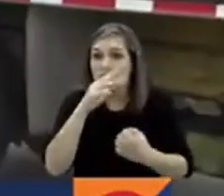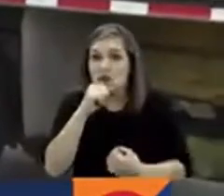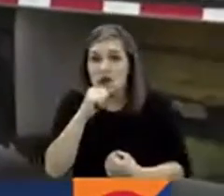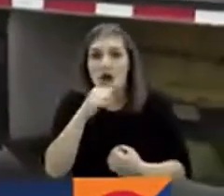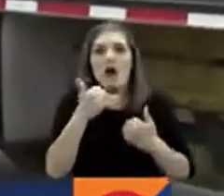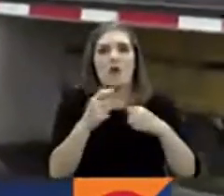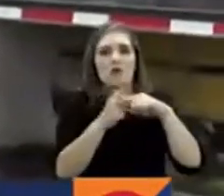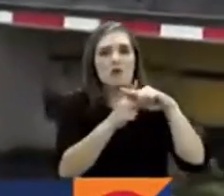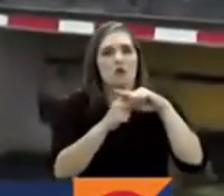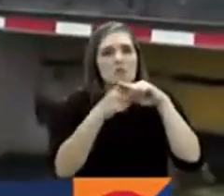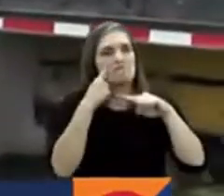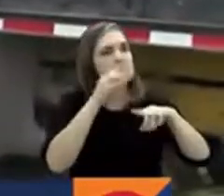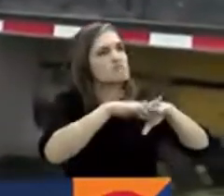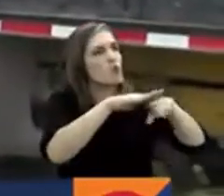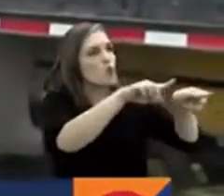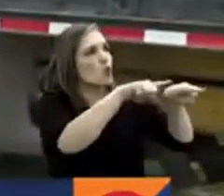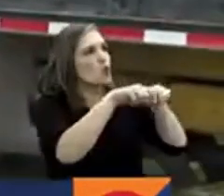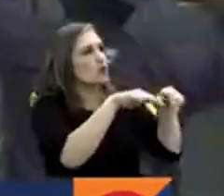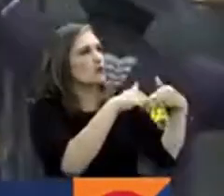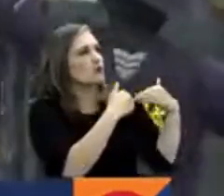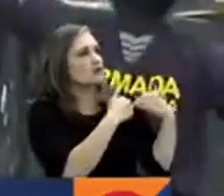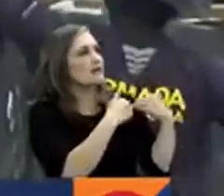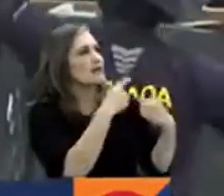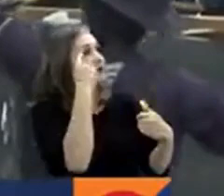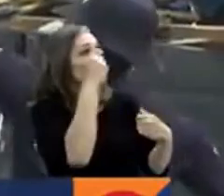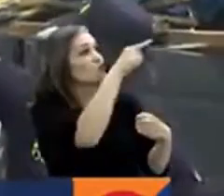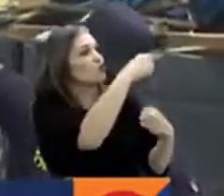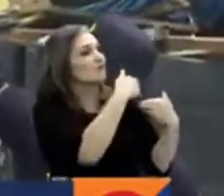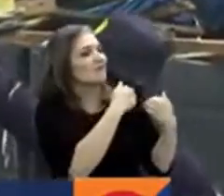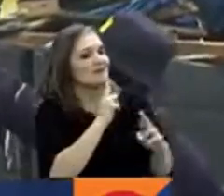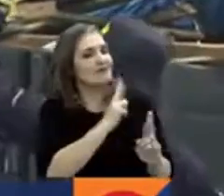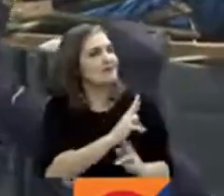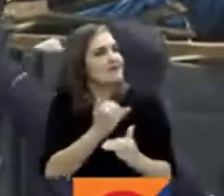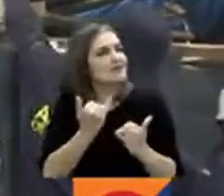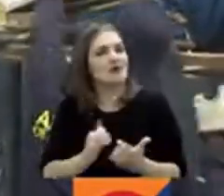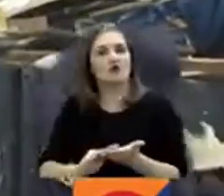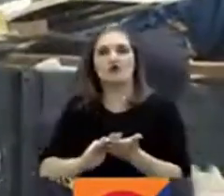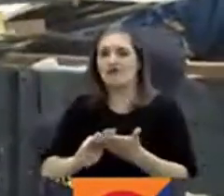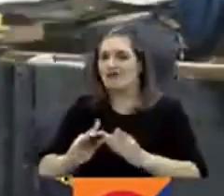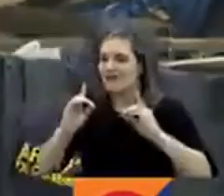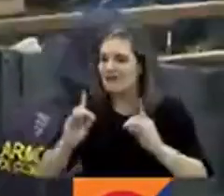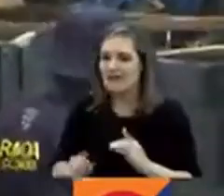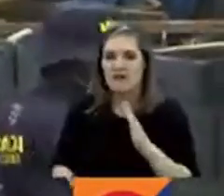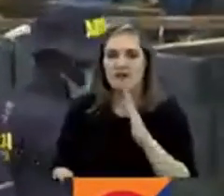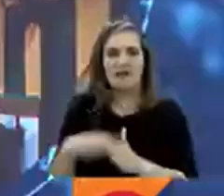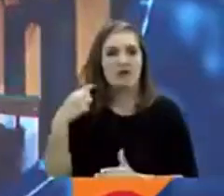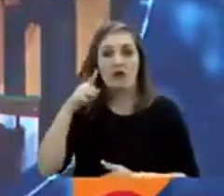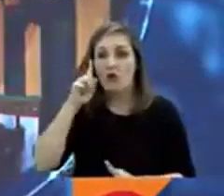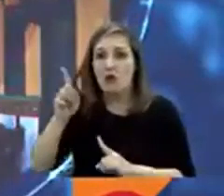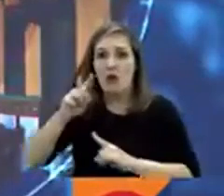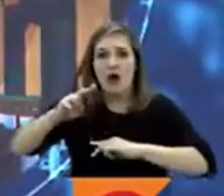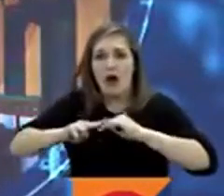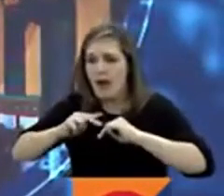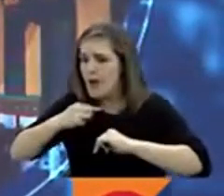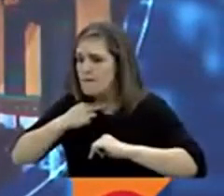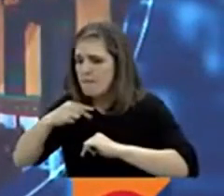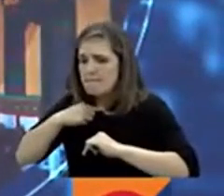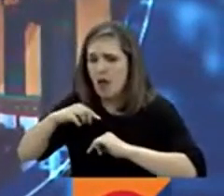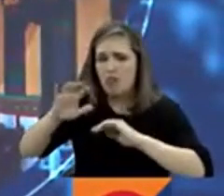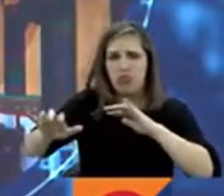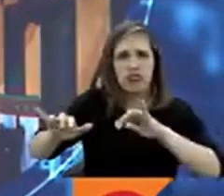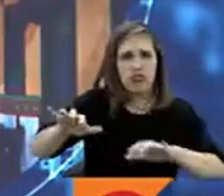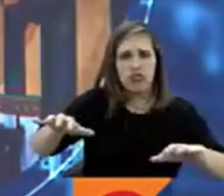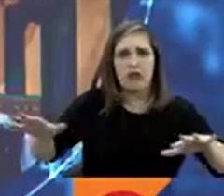la Procuraduría solicitó a la Unidad del Riesgo brindar una solución definitiva a esta problemática que afecta el proceso de reconstrucción. Concejales de